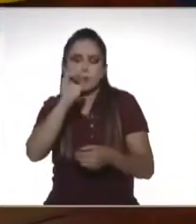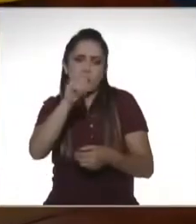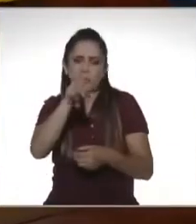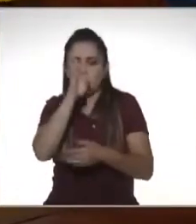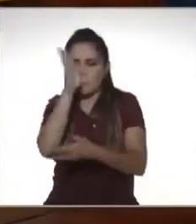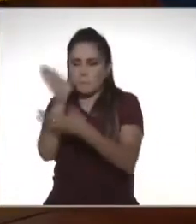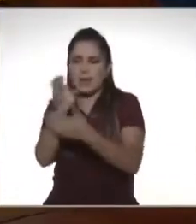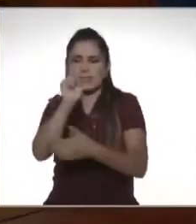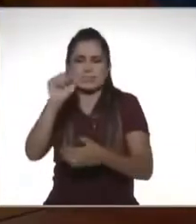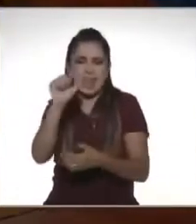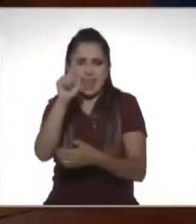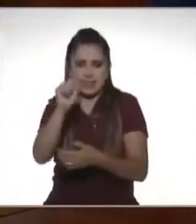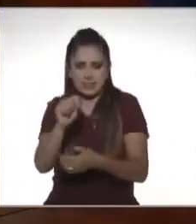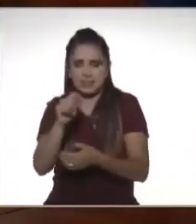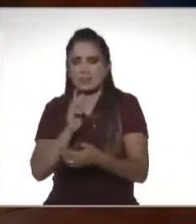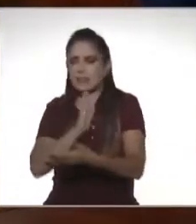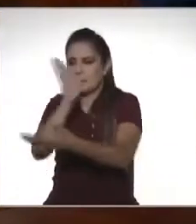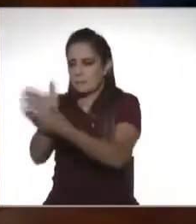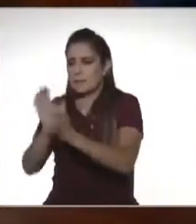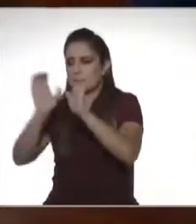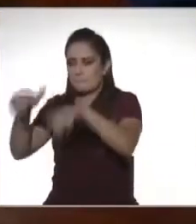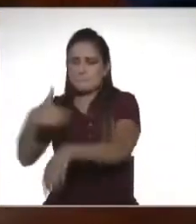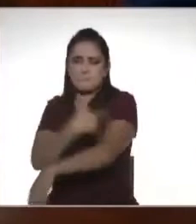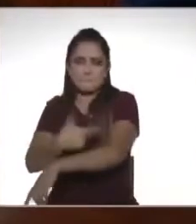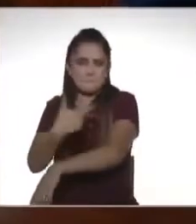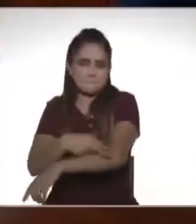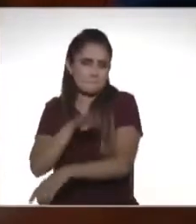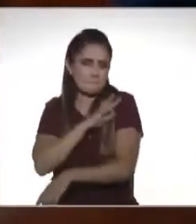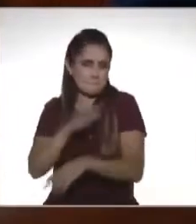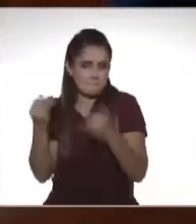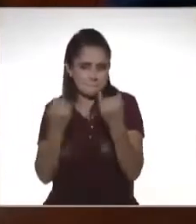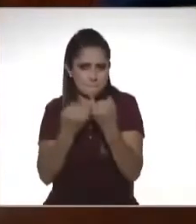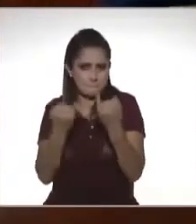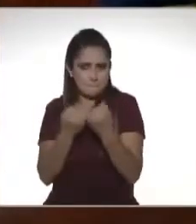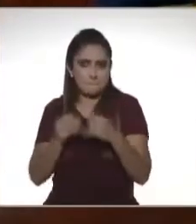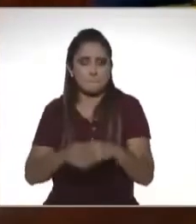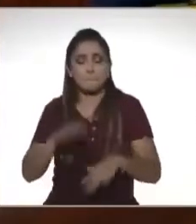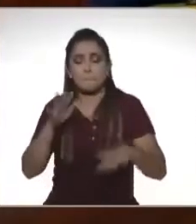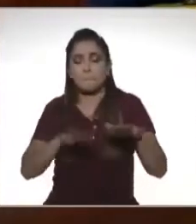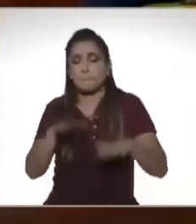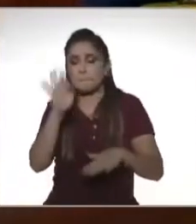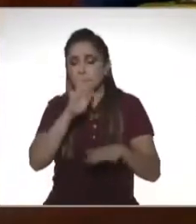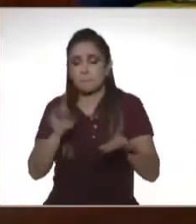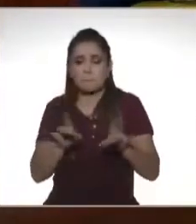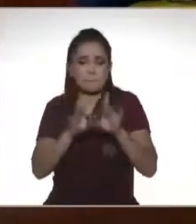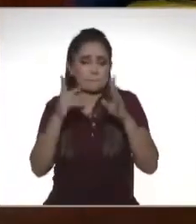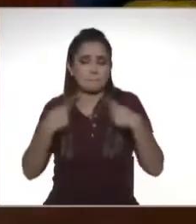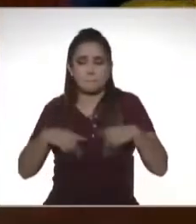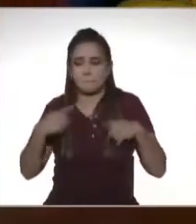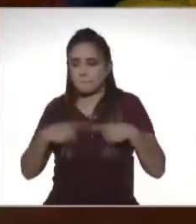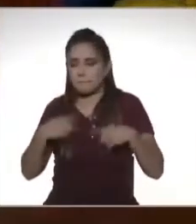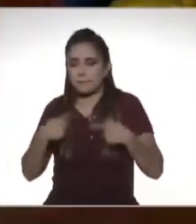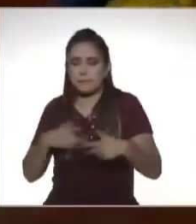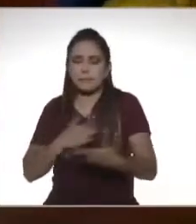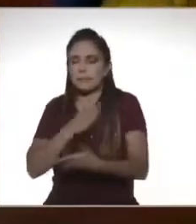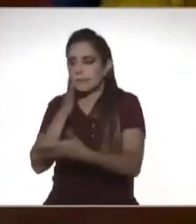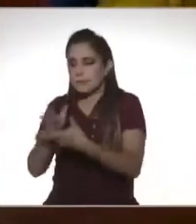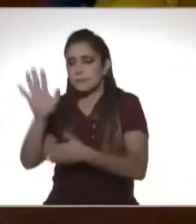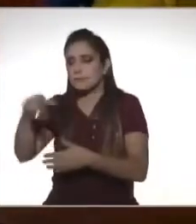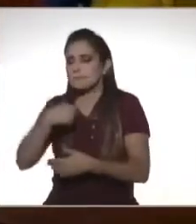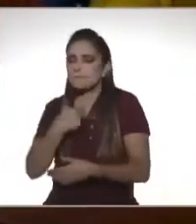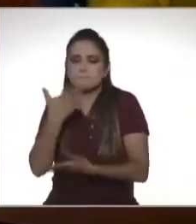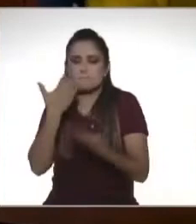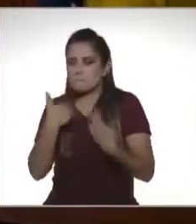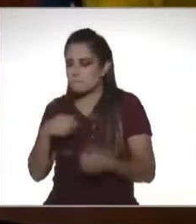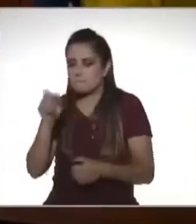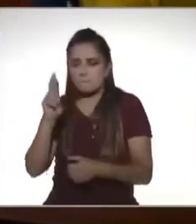puede hacer la inscripción de las personas. A veces sucede que el contribuyente, él dice, yo no tengo